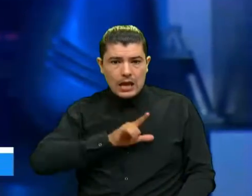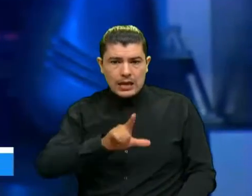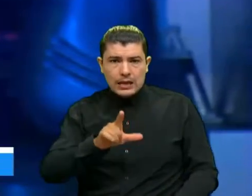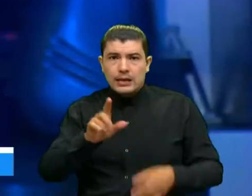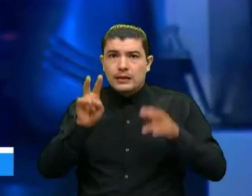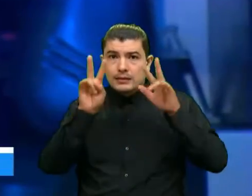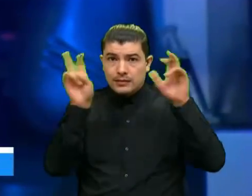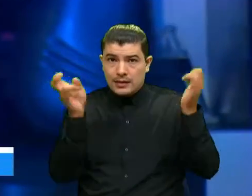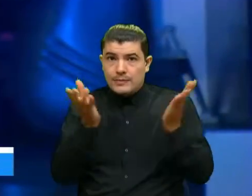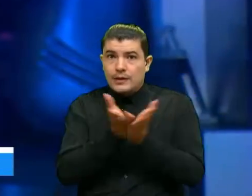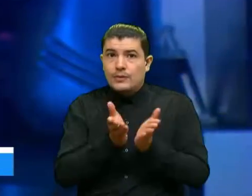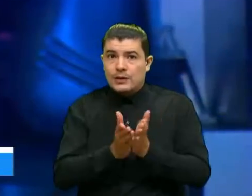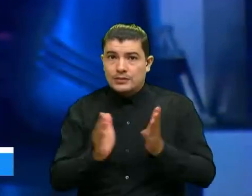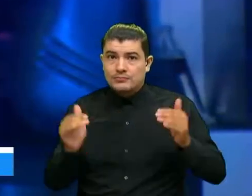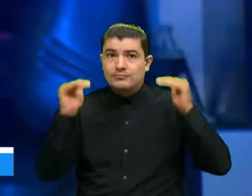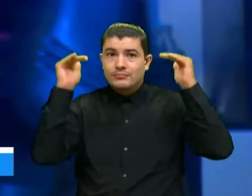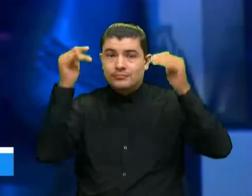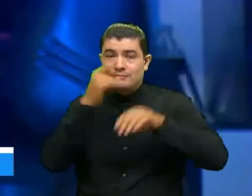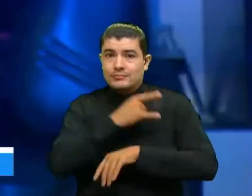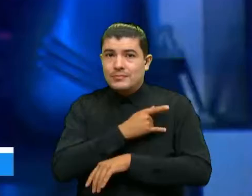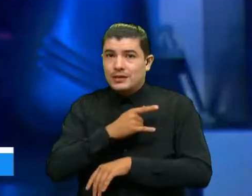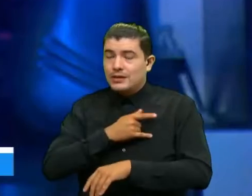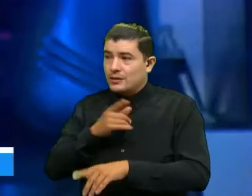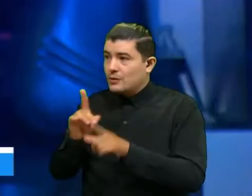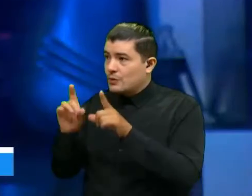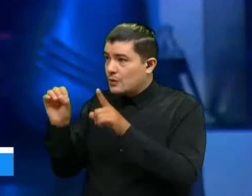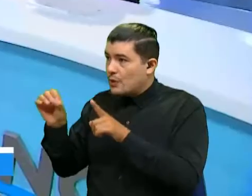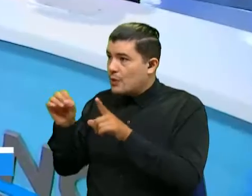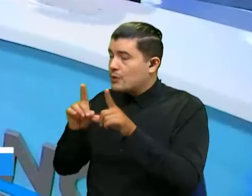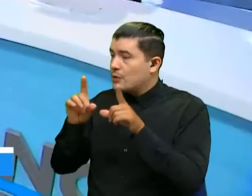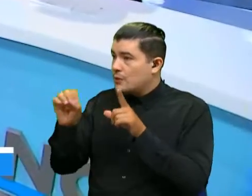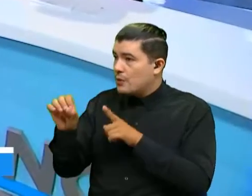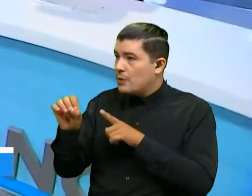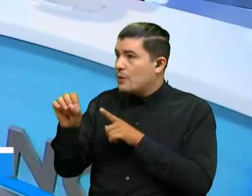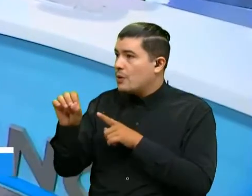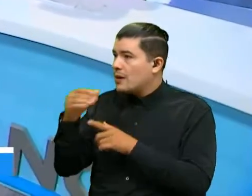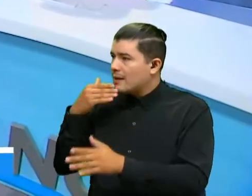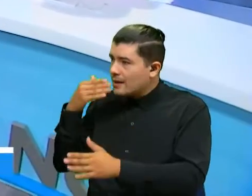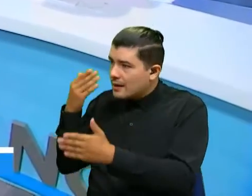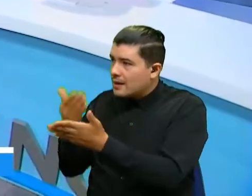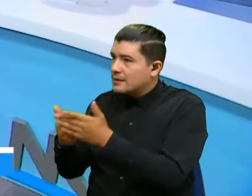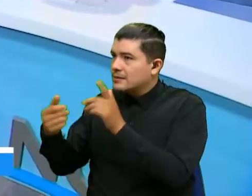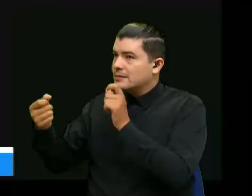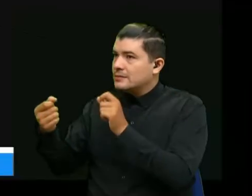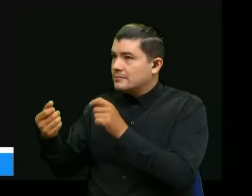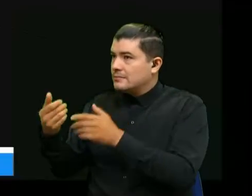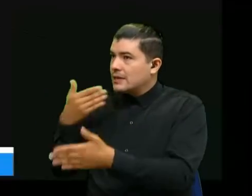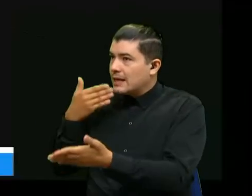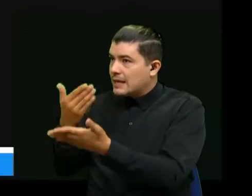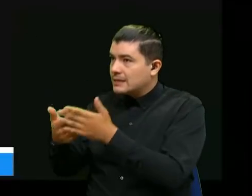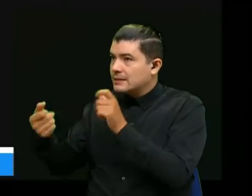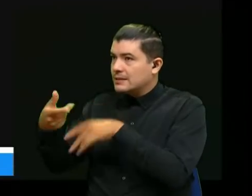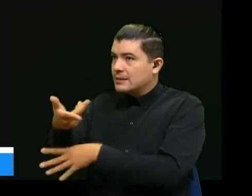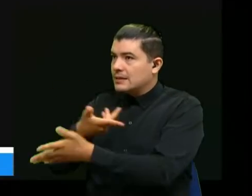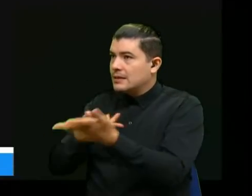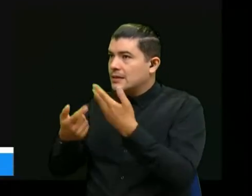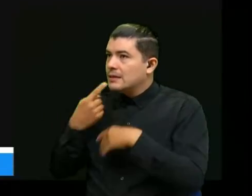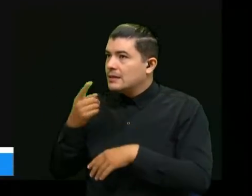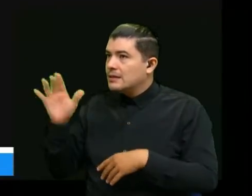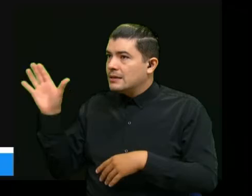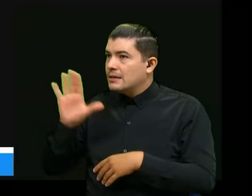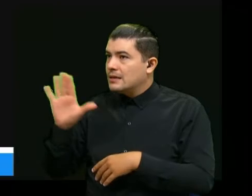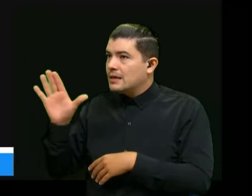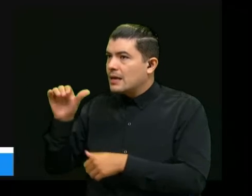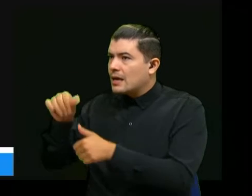todo el tema de educación superior doctor Patricio doctora Ana Fernanda doctor Juan Camilo gracias una despedida de cada uno por